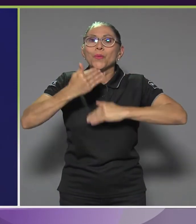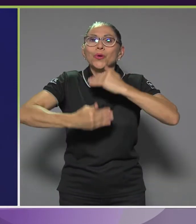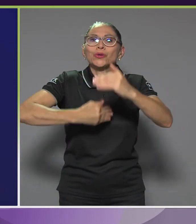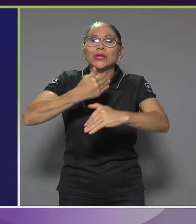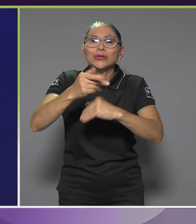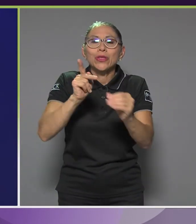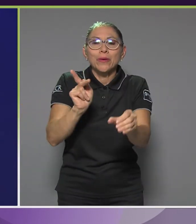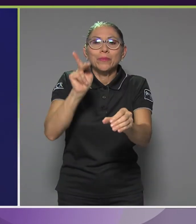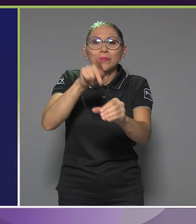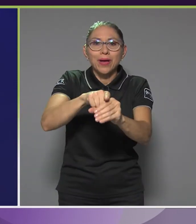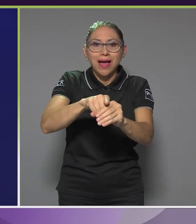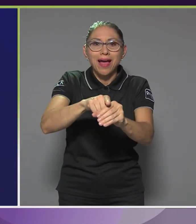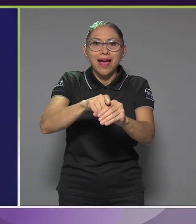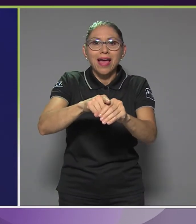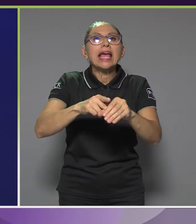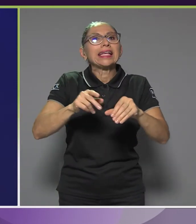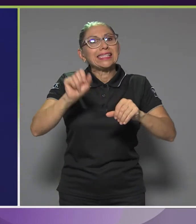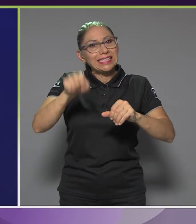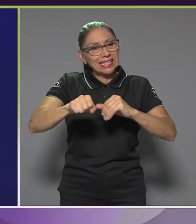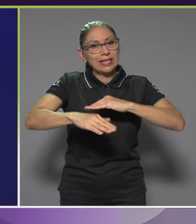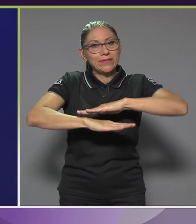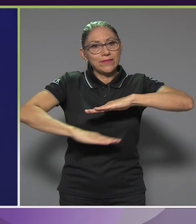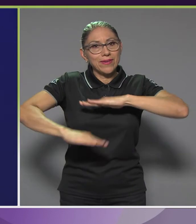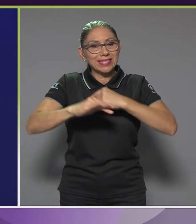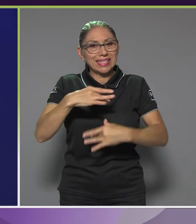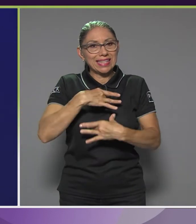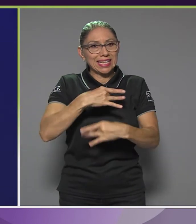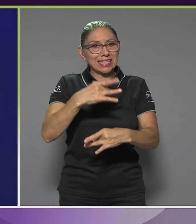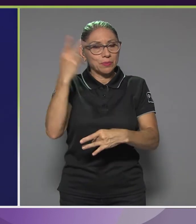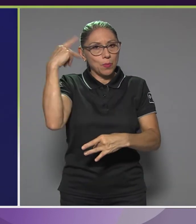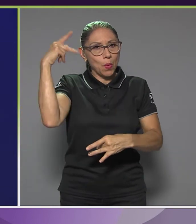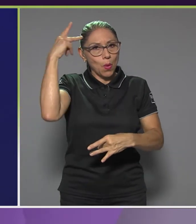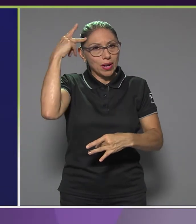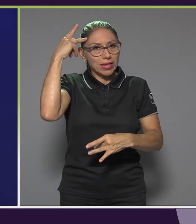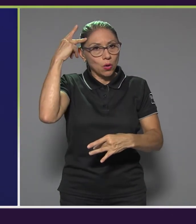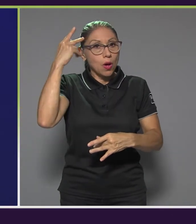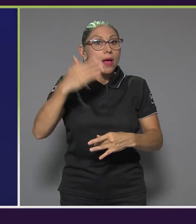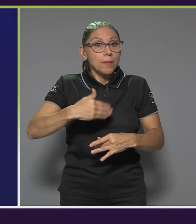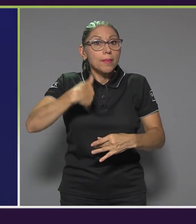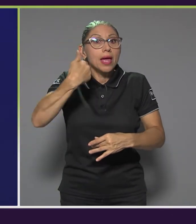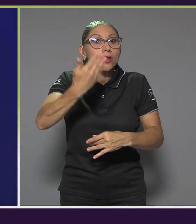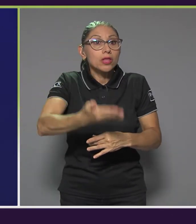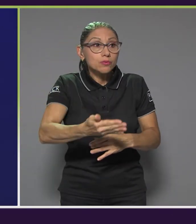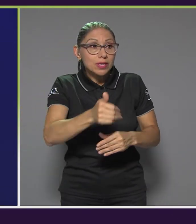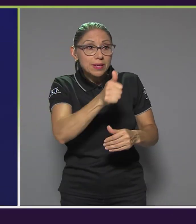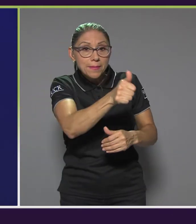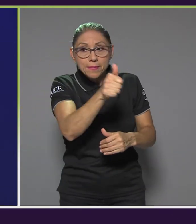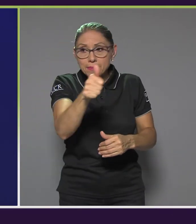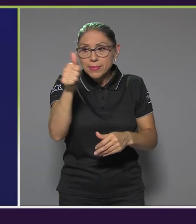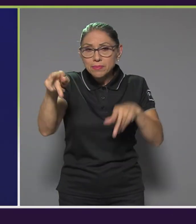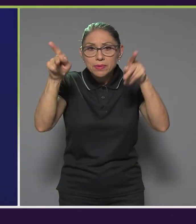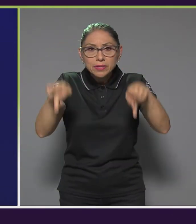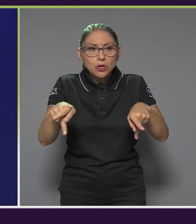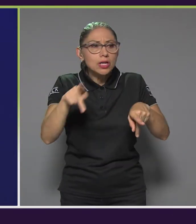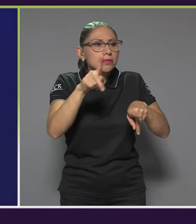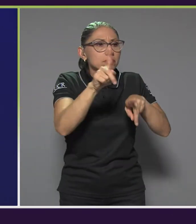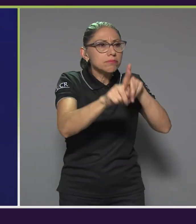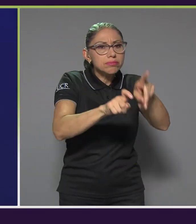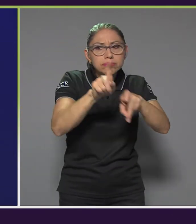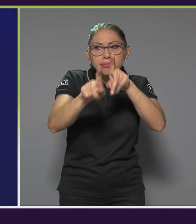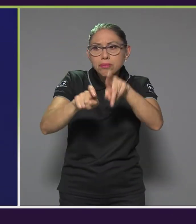político, sí, pero a partir de ahí viene una consulta comunitaria, una validación, una planificación,